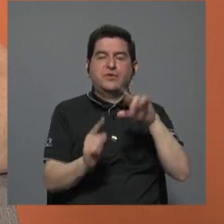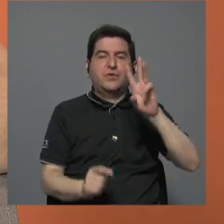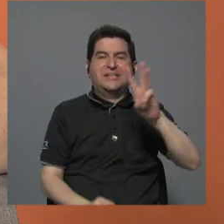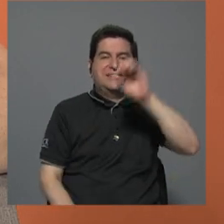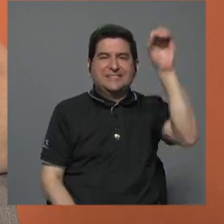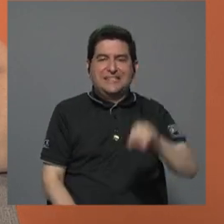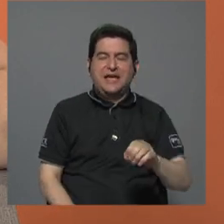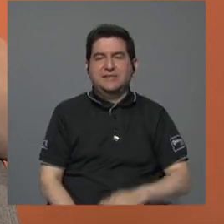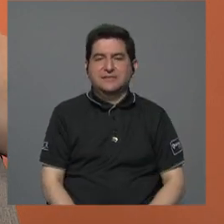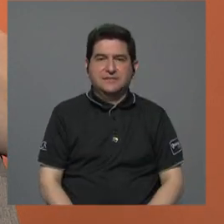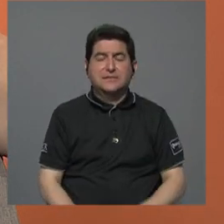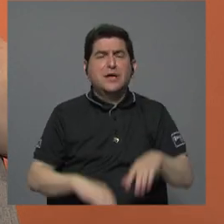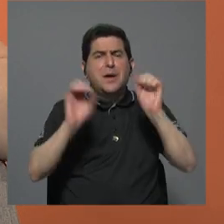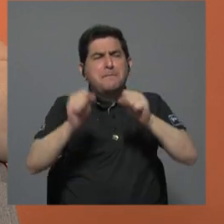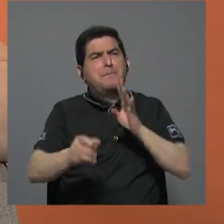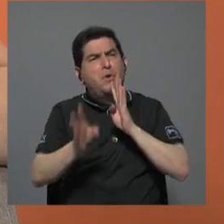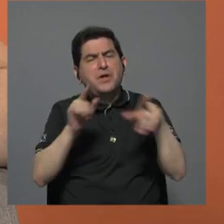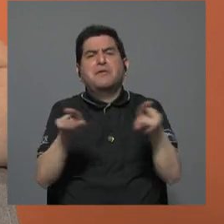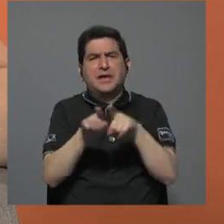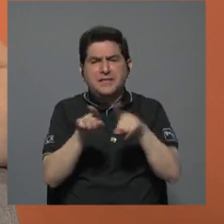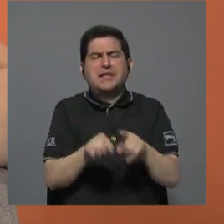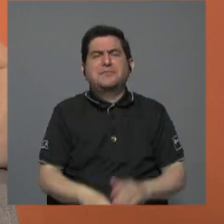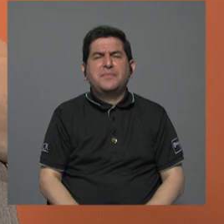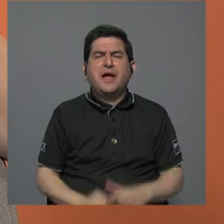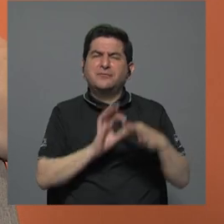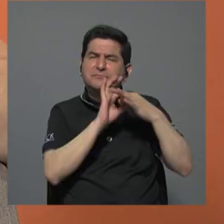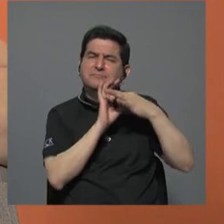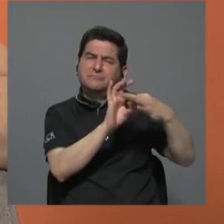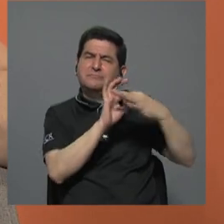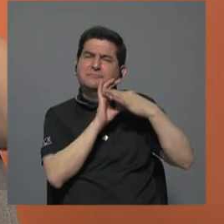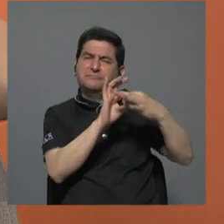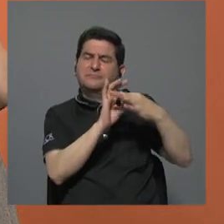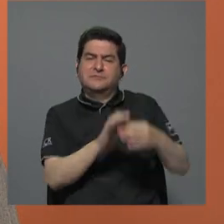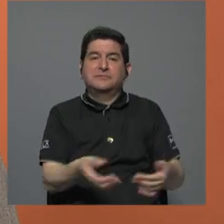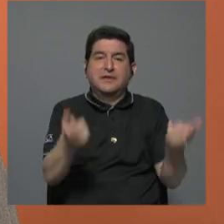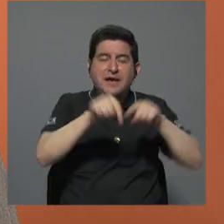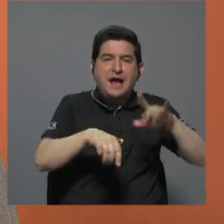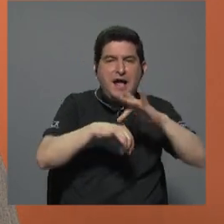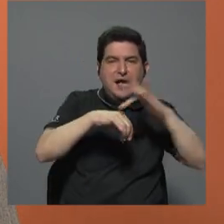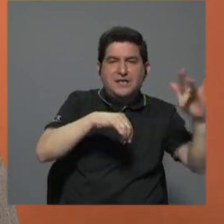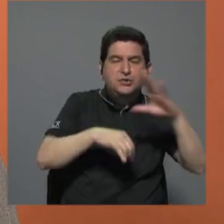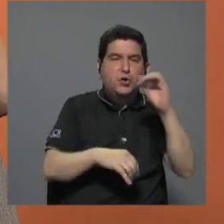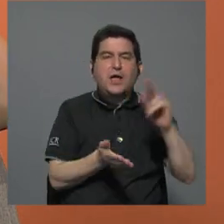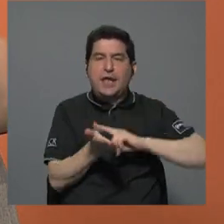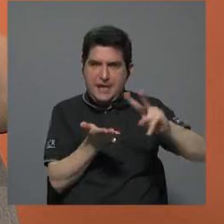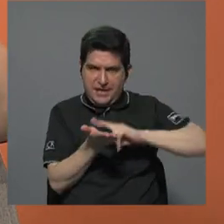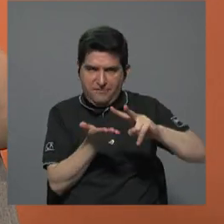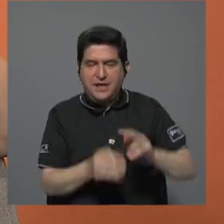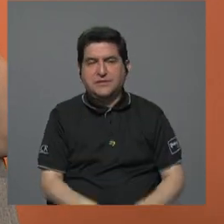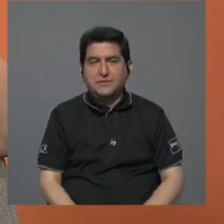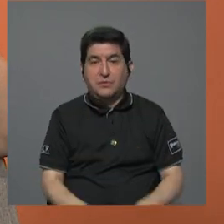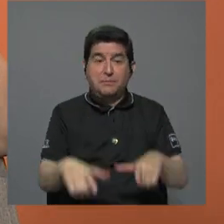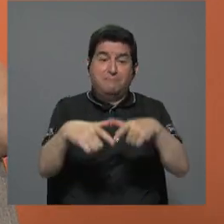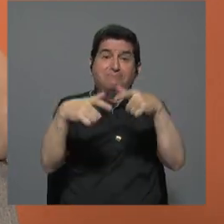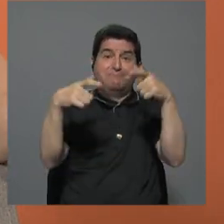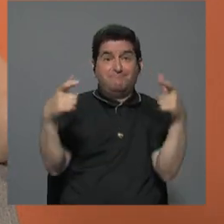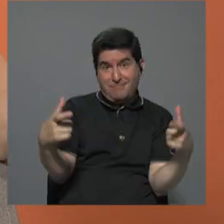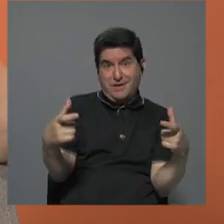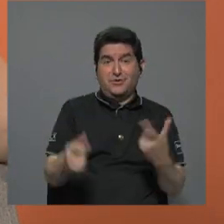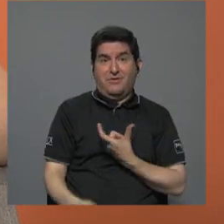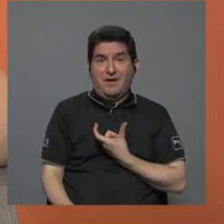6%. Podríamos hablar también de alguna correlación entre el caso Diamante y Liberación Nacional, porque la gran cantidad de